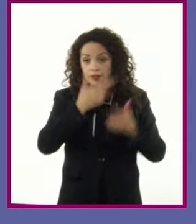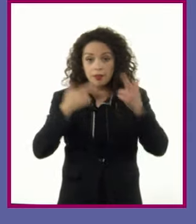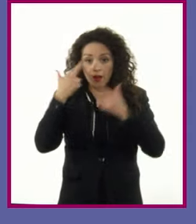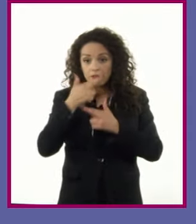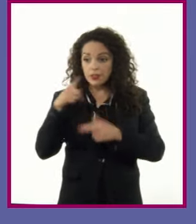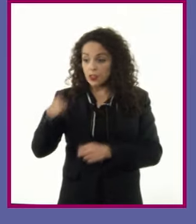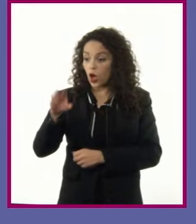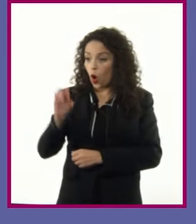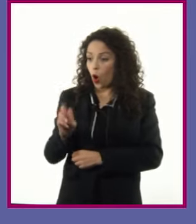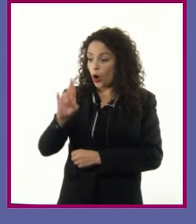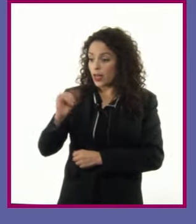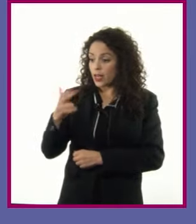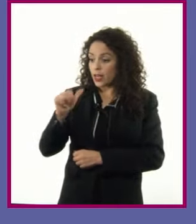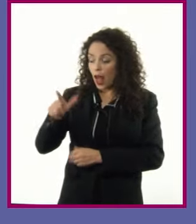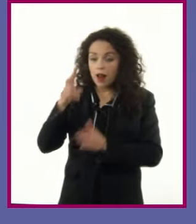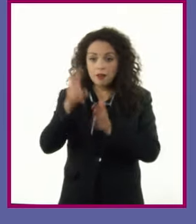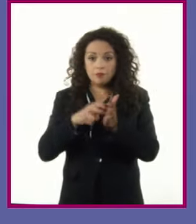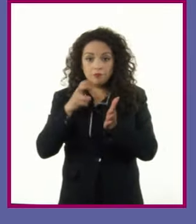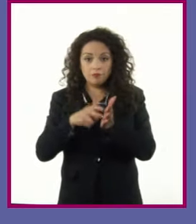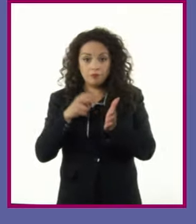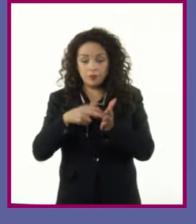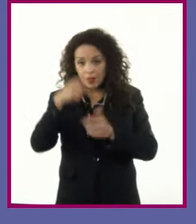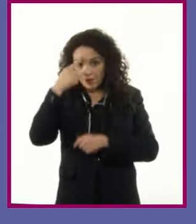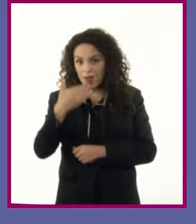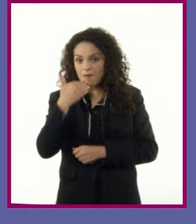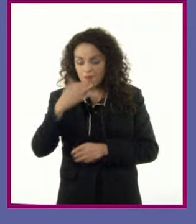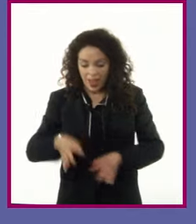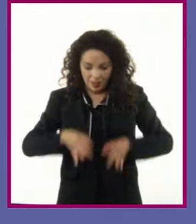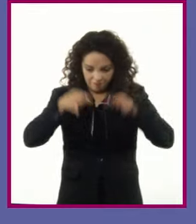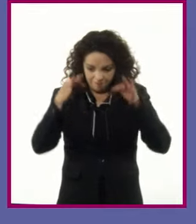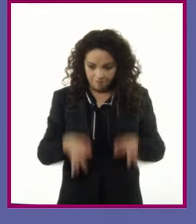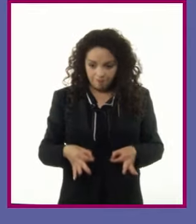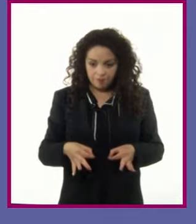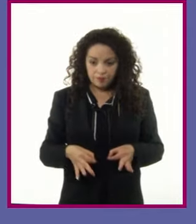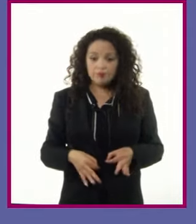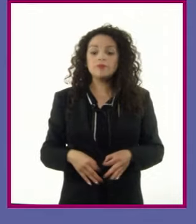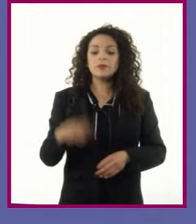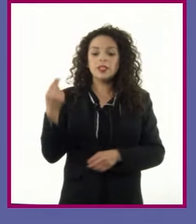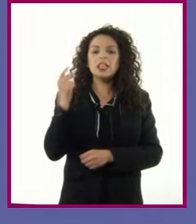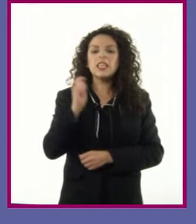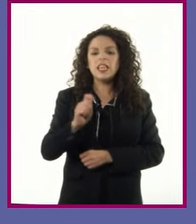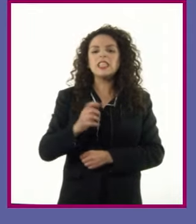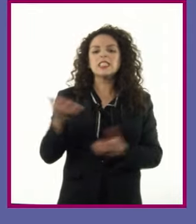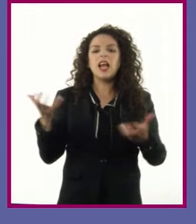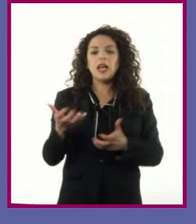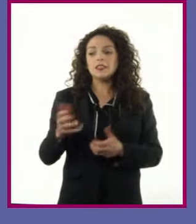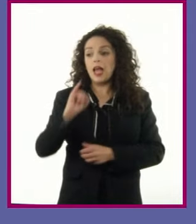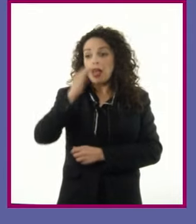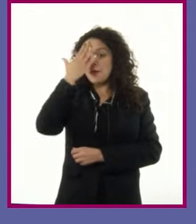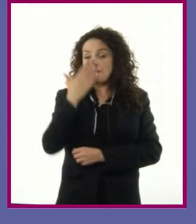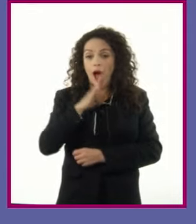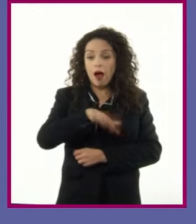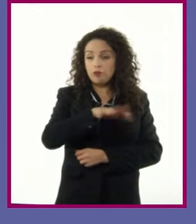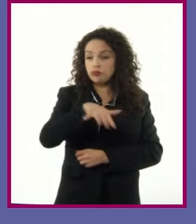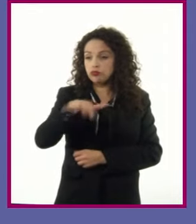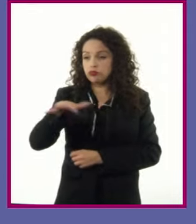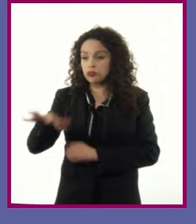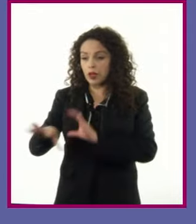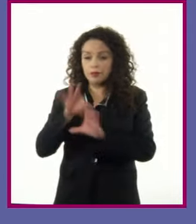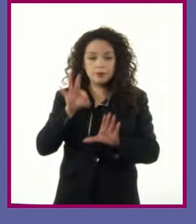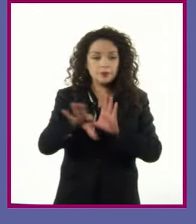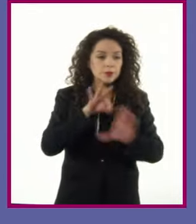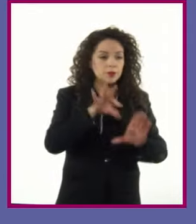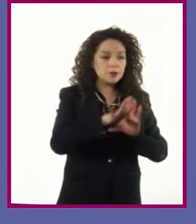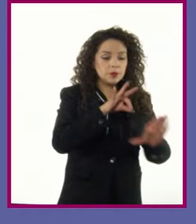Y de hacerle los ajustes necesarios para que quede bien el escrito Realiza la búsqueda de imágenes en un banco de imágenes al que se tenga